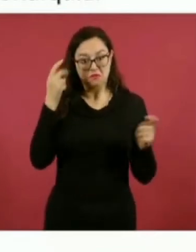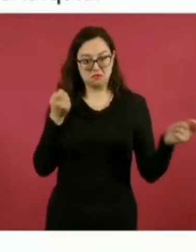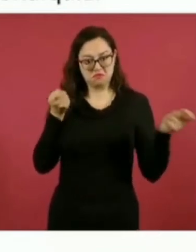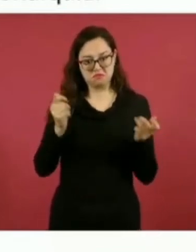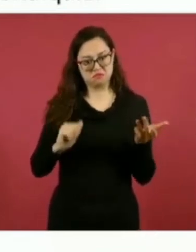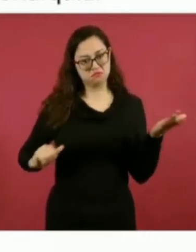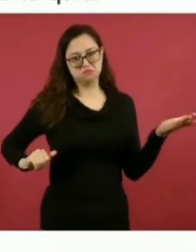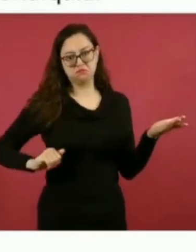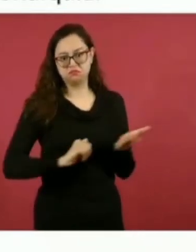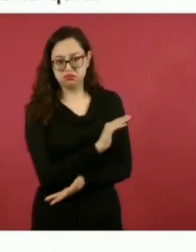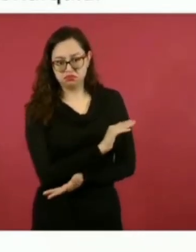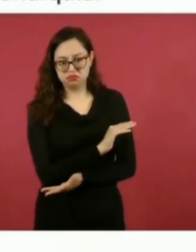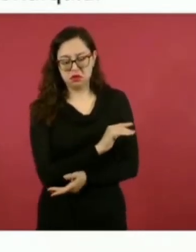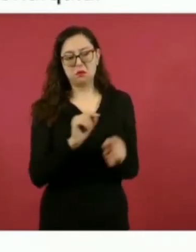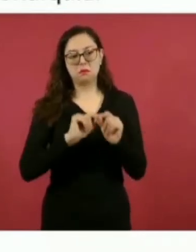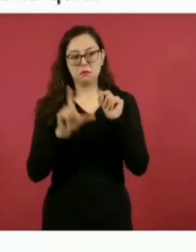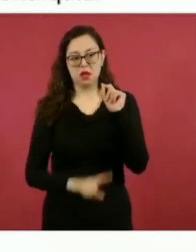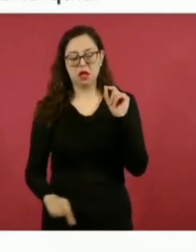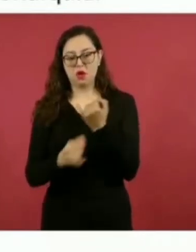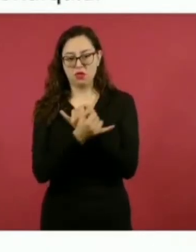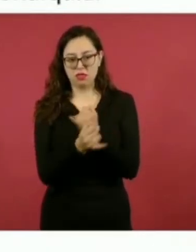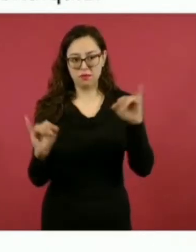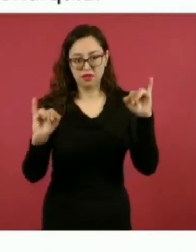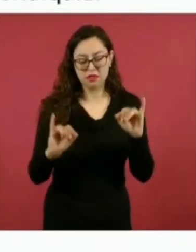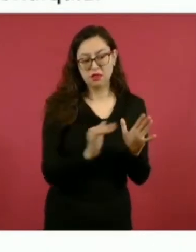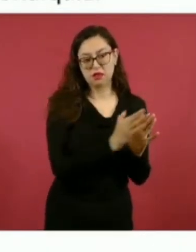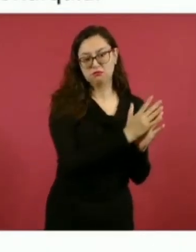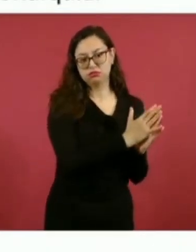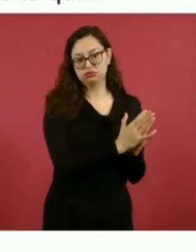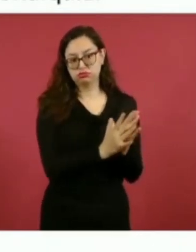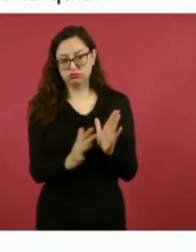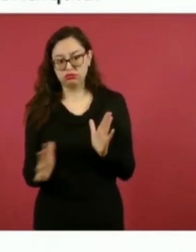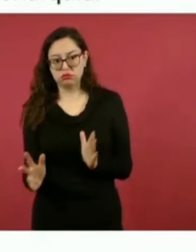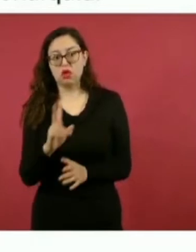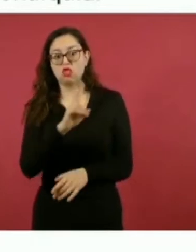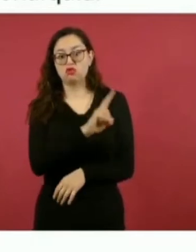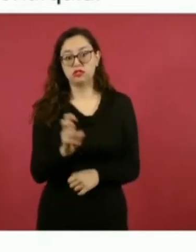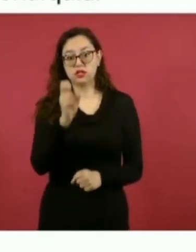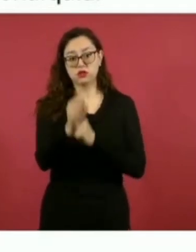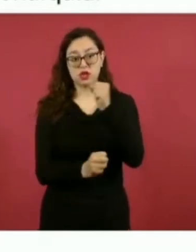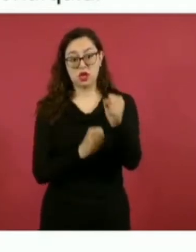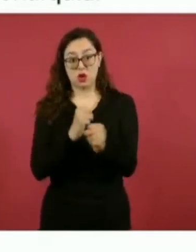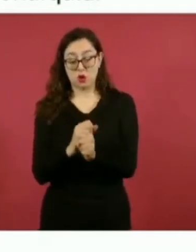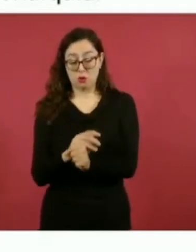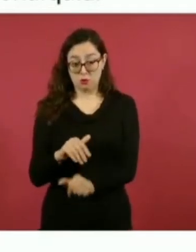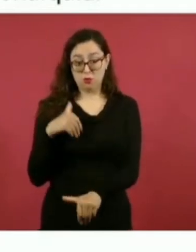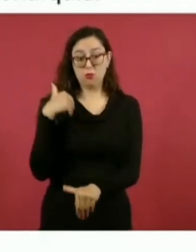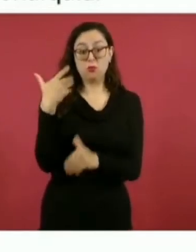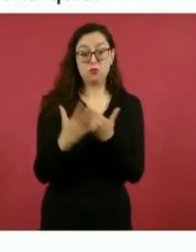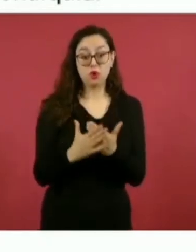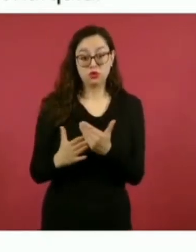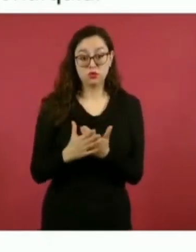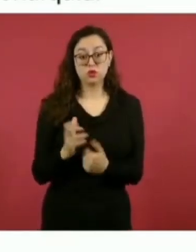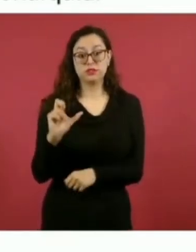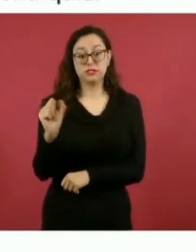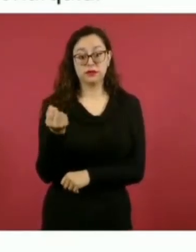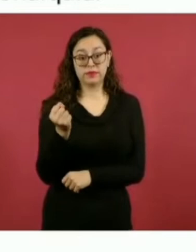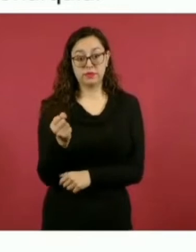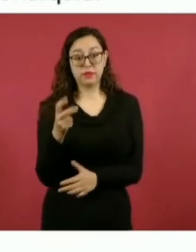pasaron 200 años. ¿En septiembre de 2024 México dejará de ser